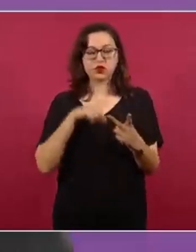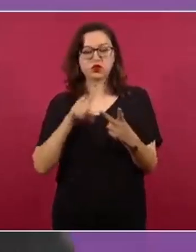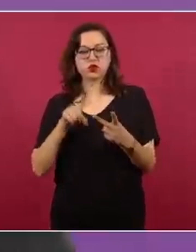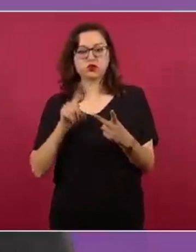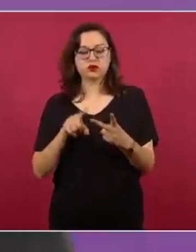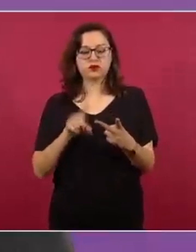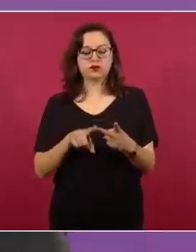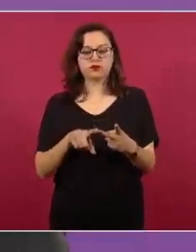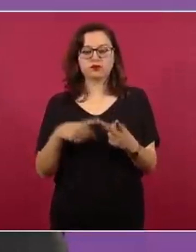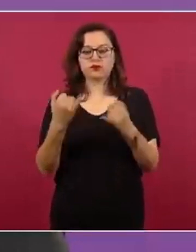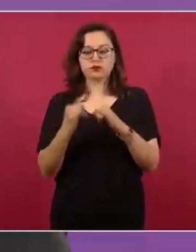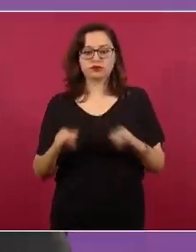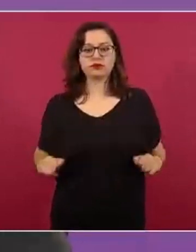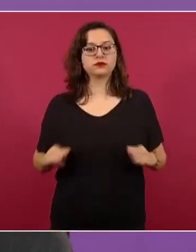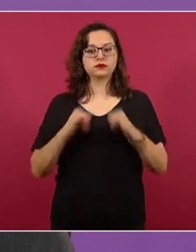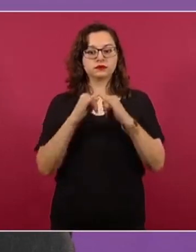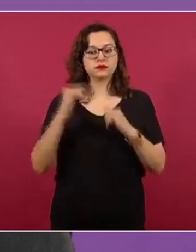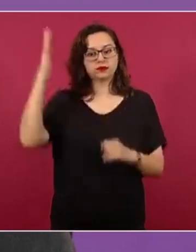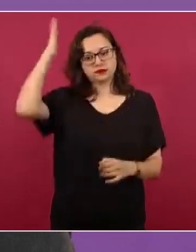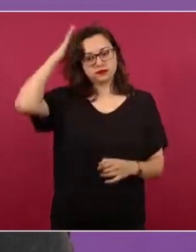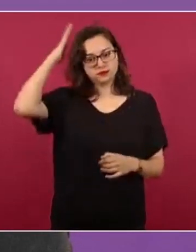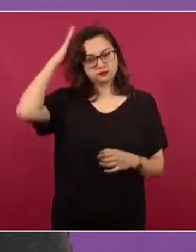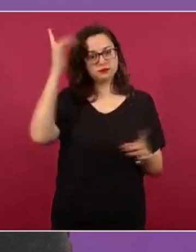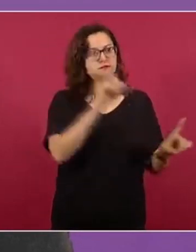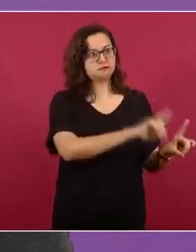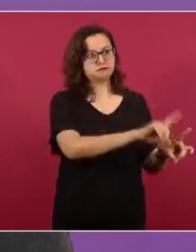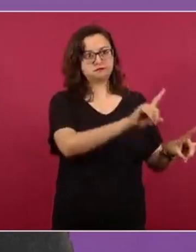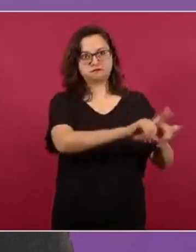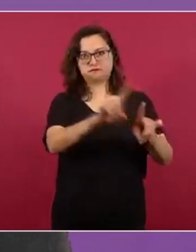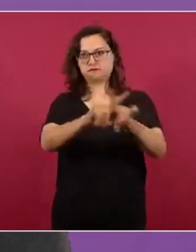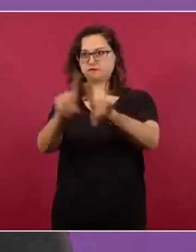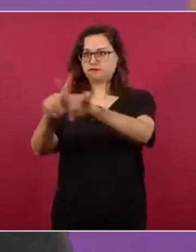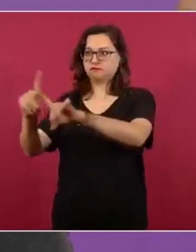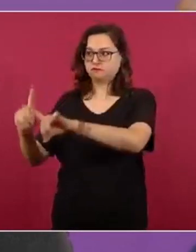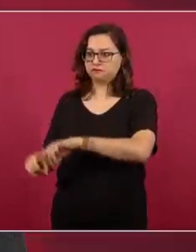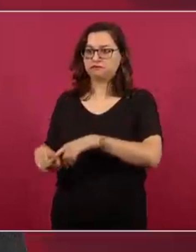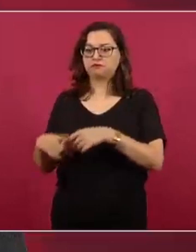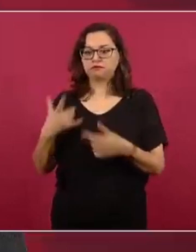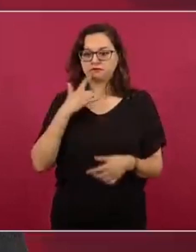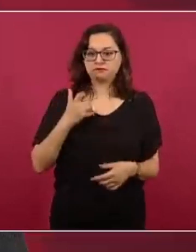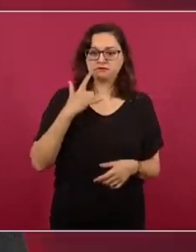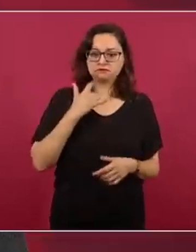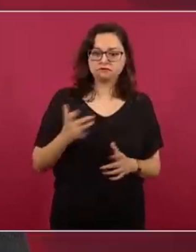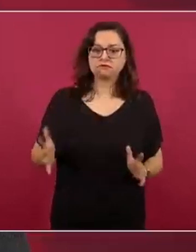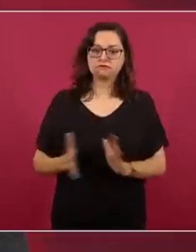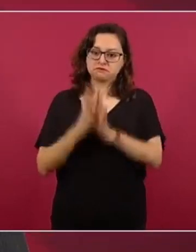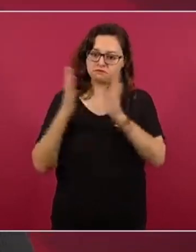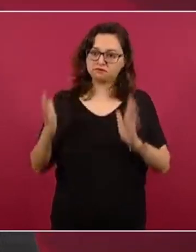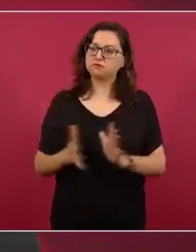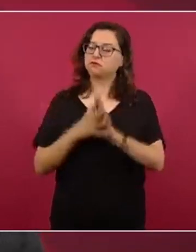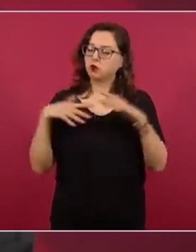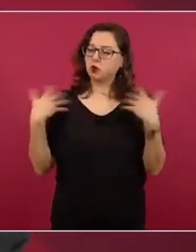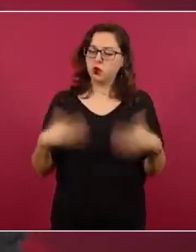instituciones y sus personas líderes por esta participación tan entusiasta para toda la